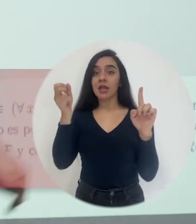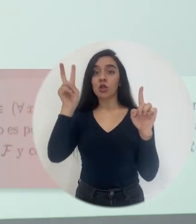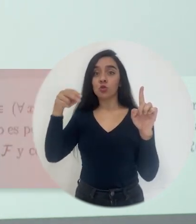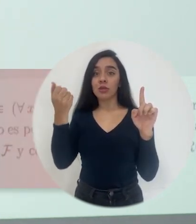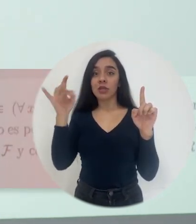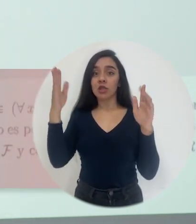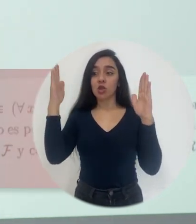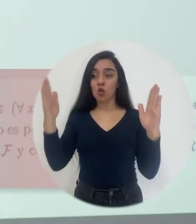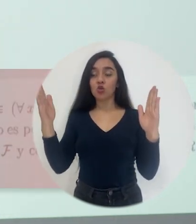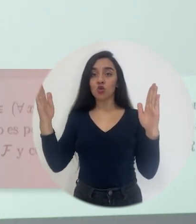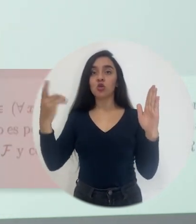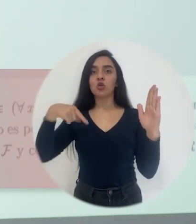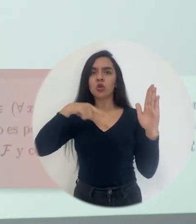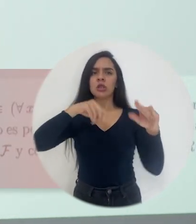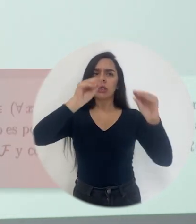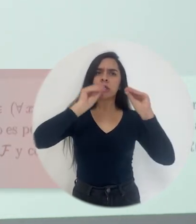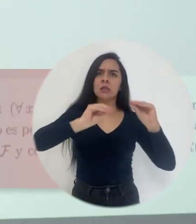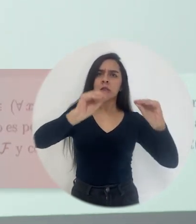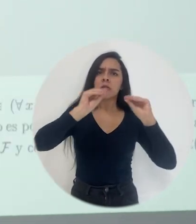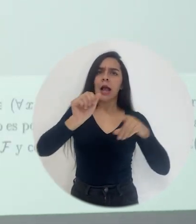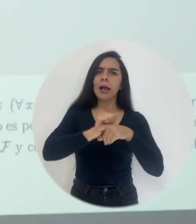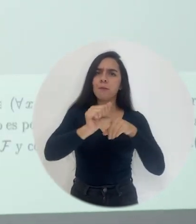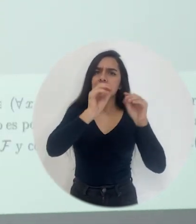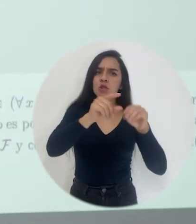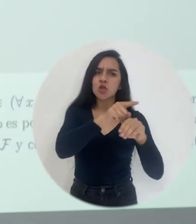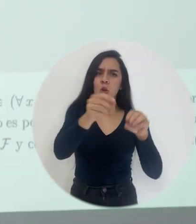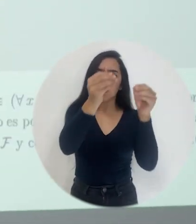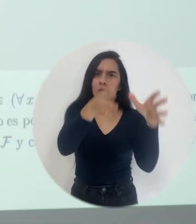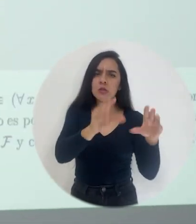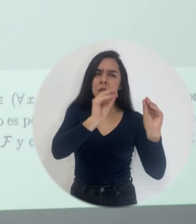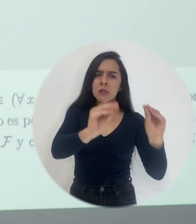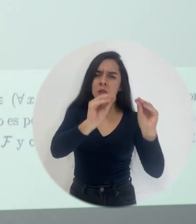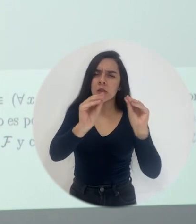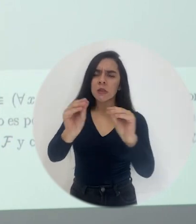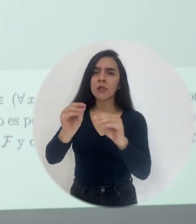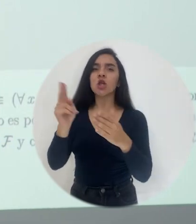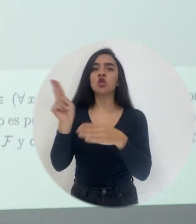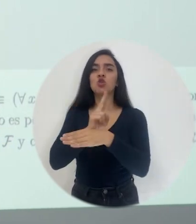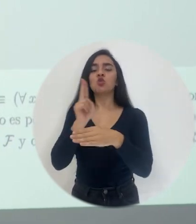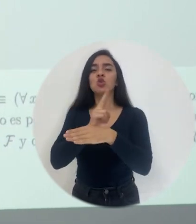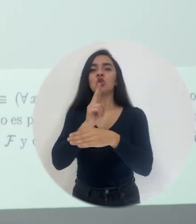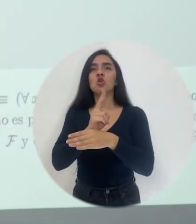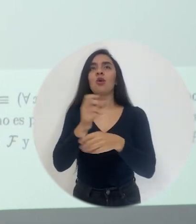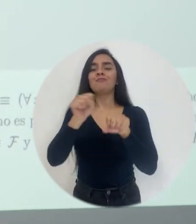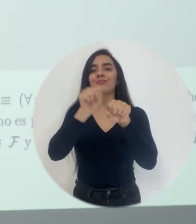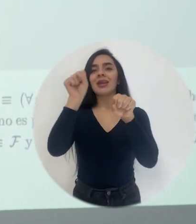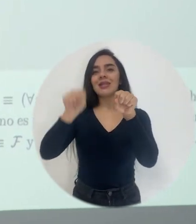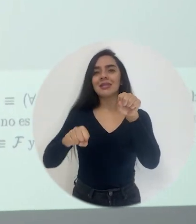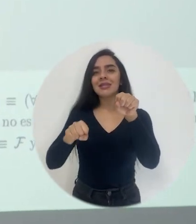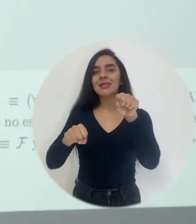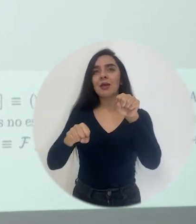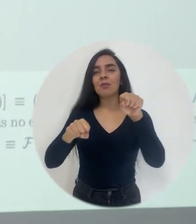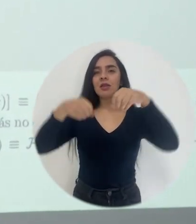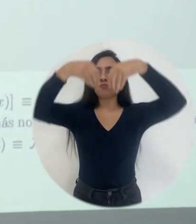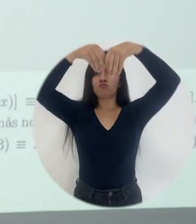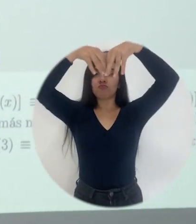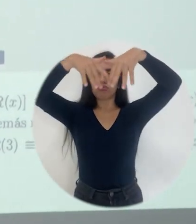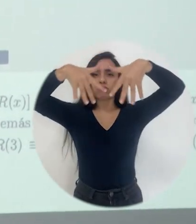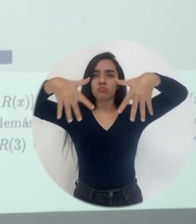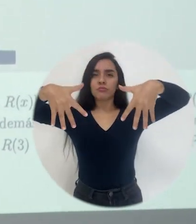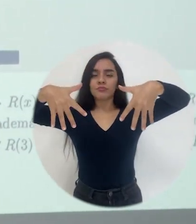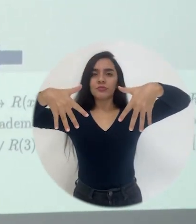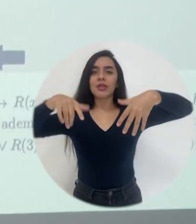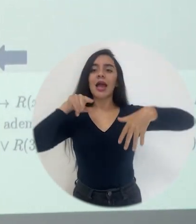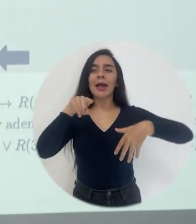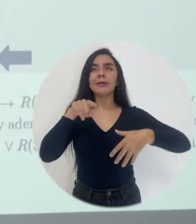hizo una campaña masiva de capacitación docente, que se utilizó el sistema de cascadas. Tal vez, ahí, tal vez,